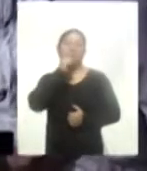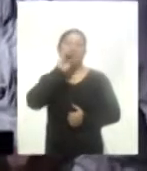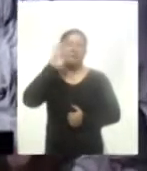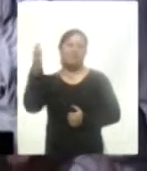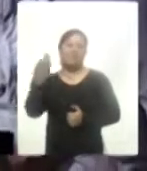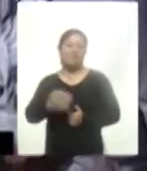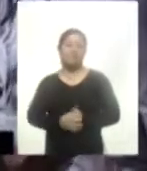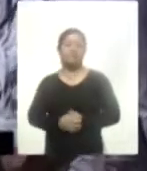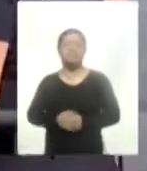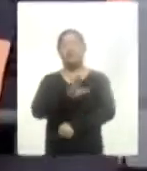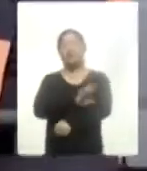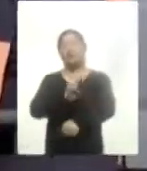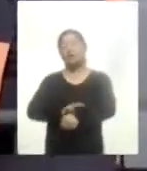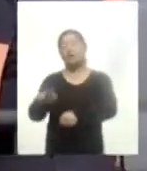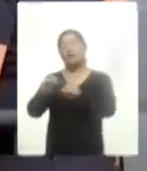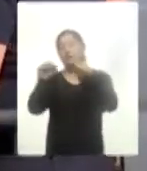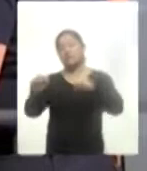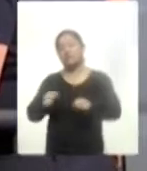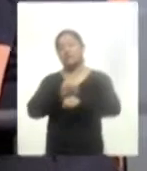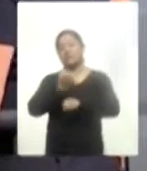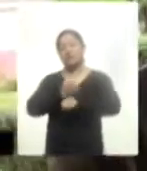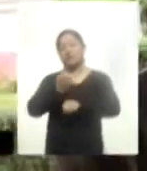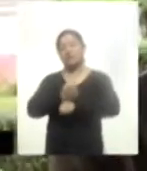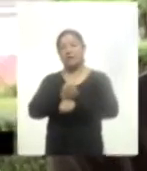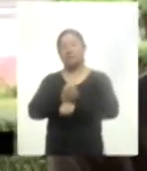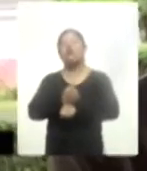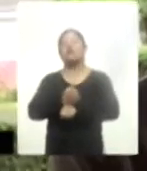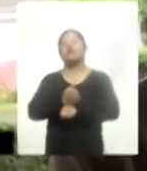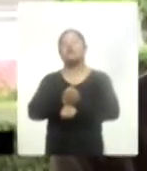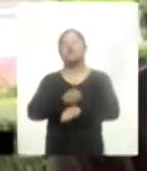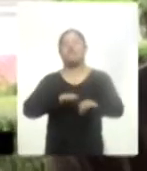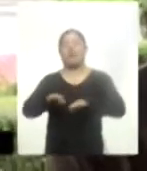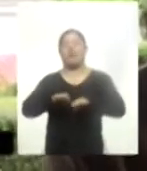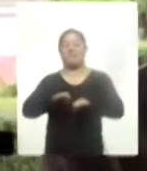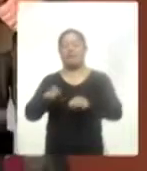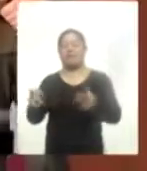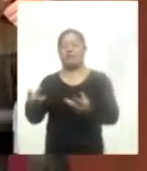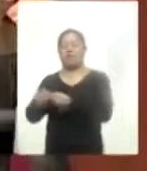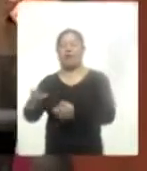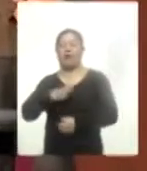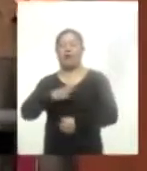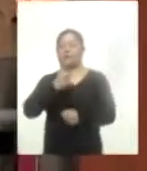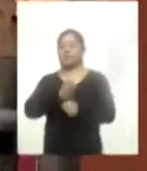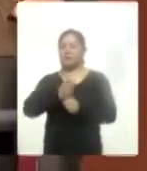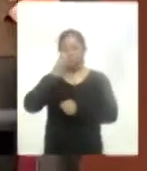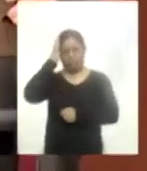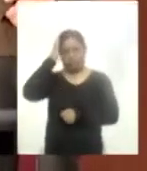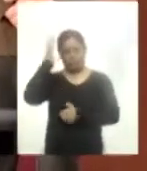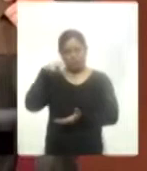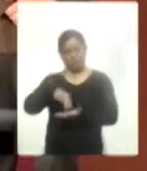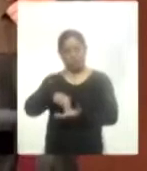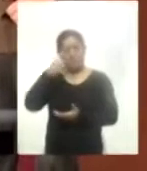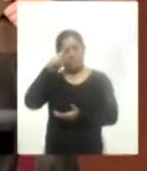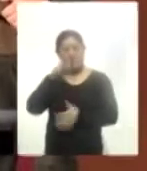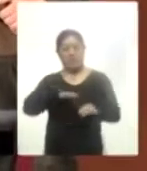El coordinador del Sistema Estatal de Promoción del Empleo y Desarrollo Comunitario, Manuel Camacho Higareda, encabezó el segundo reclutamiento presencial para